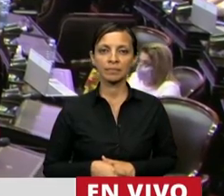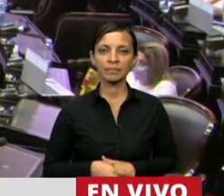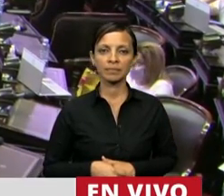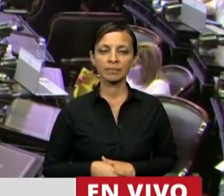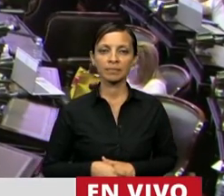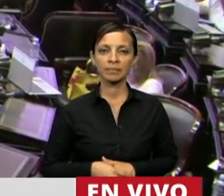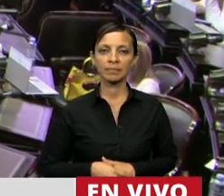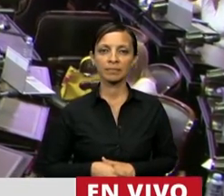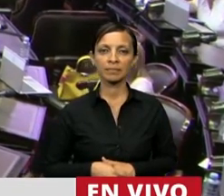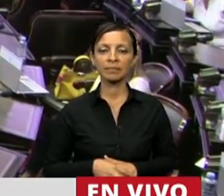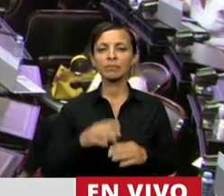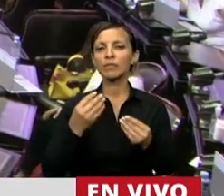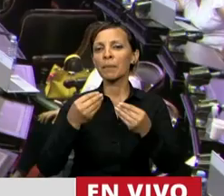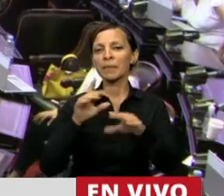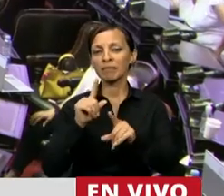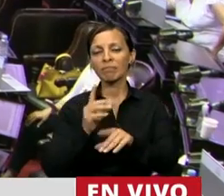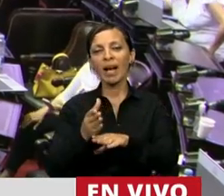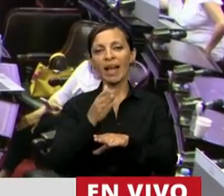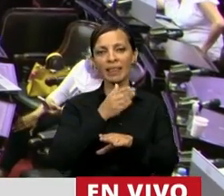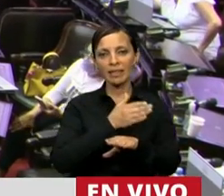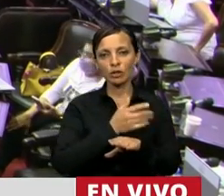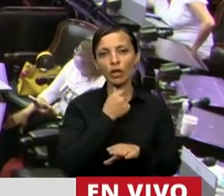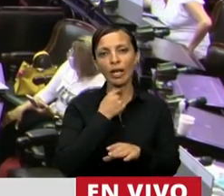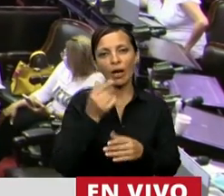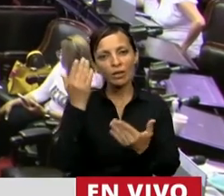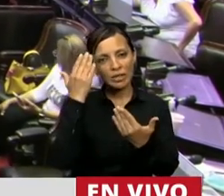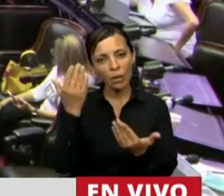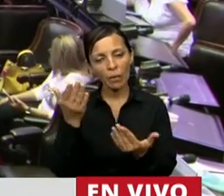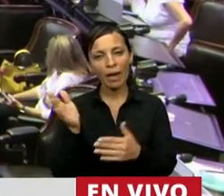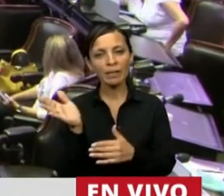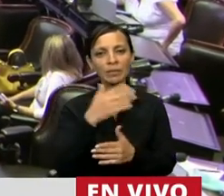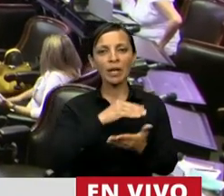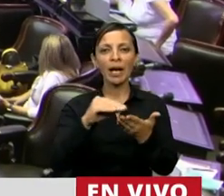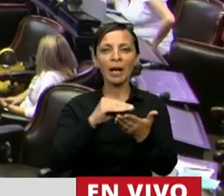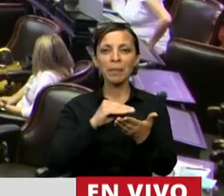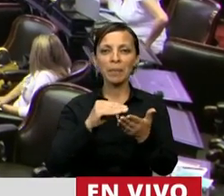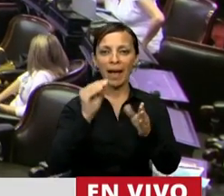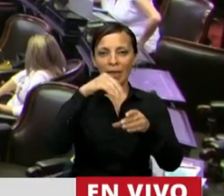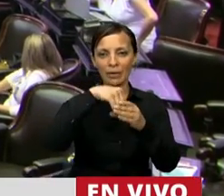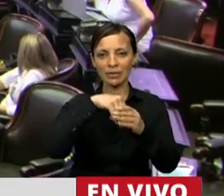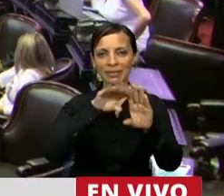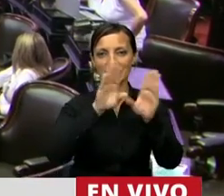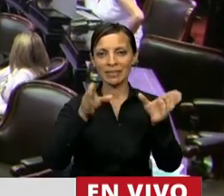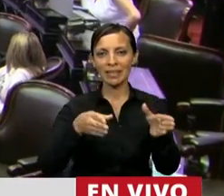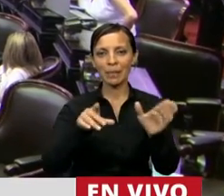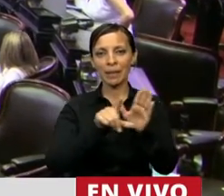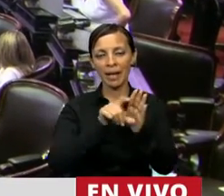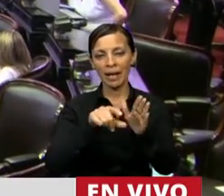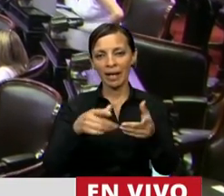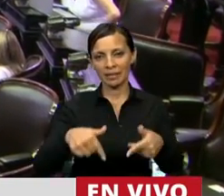En primer lugar, antes de comenzar, señor presidente, quiero saludar a todos los empleados de la Cámara de Diputados de la